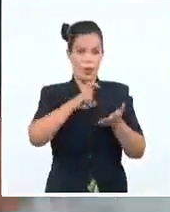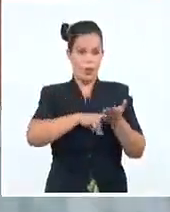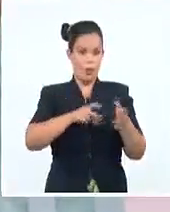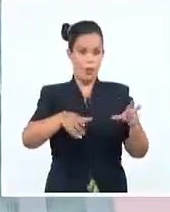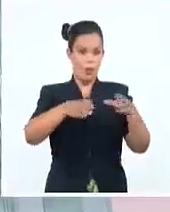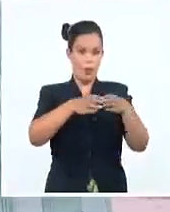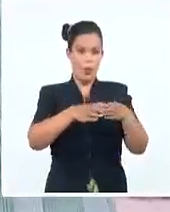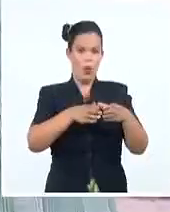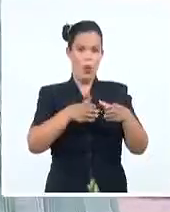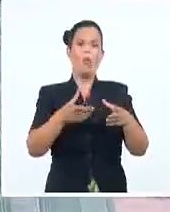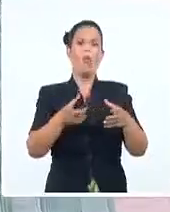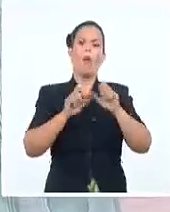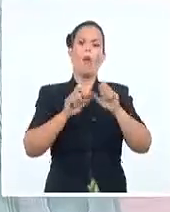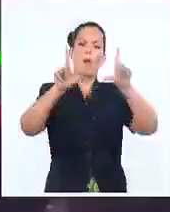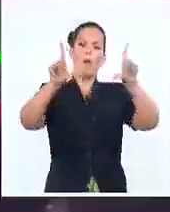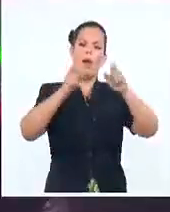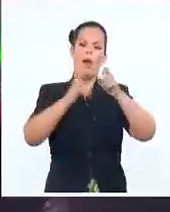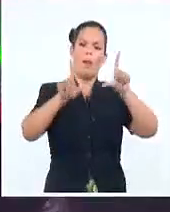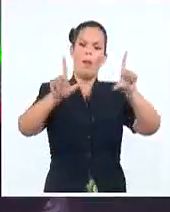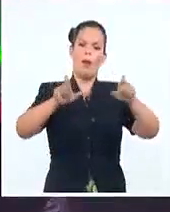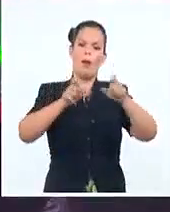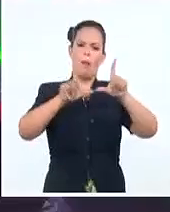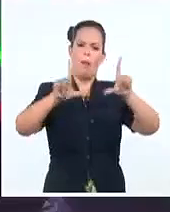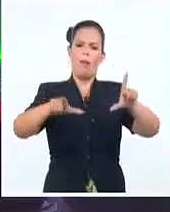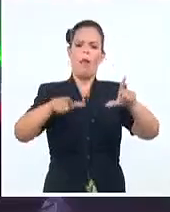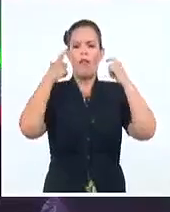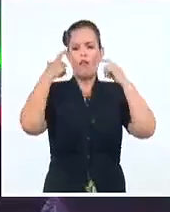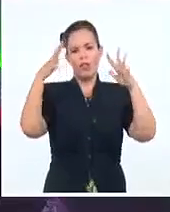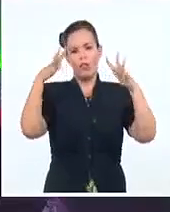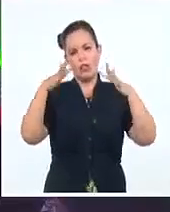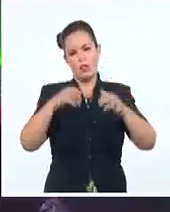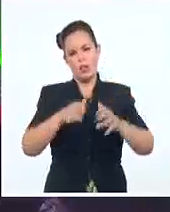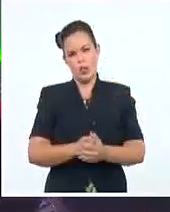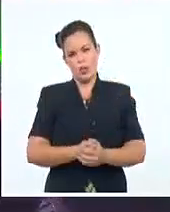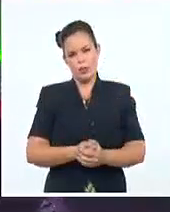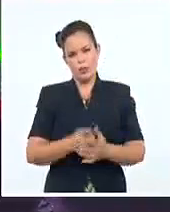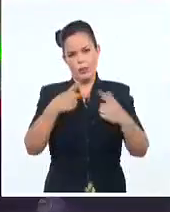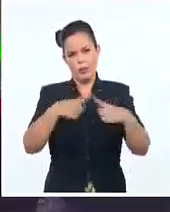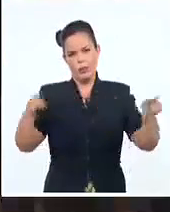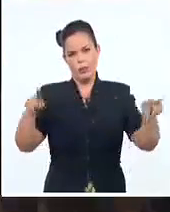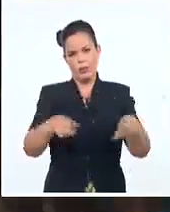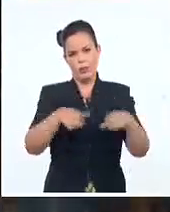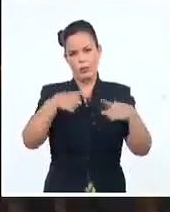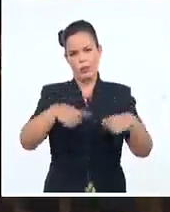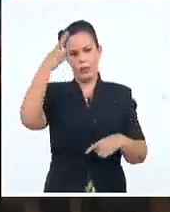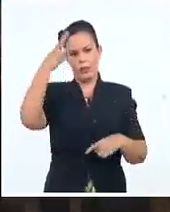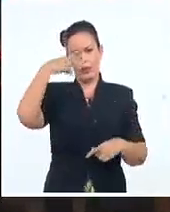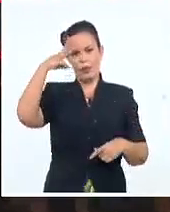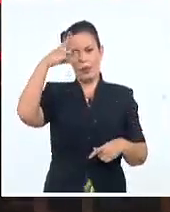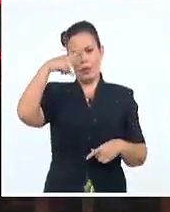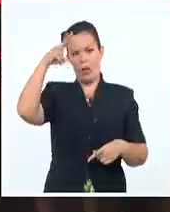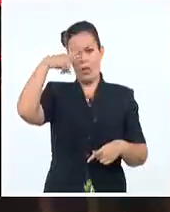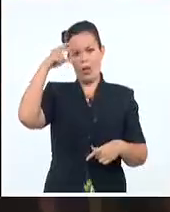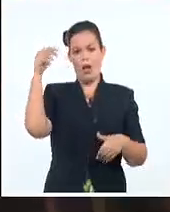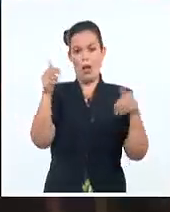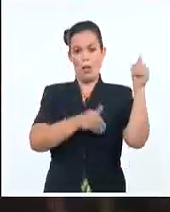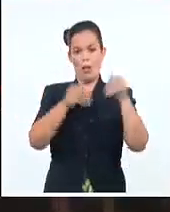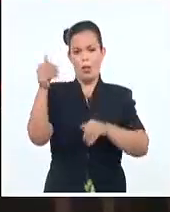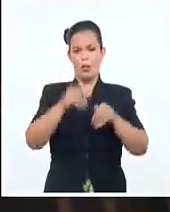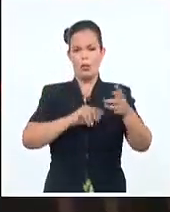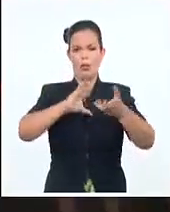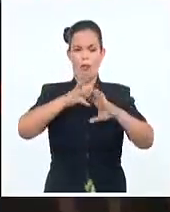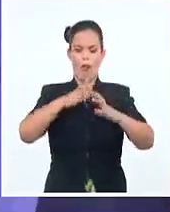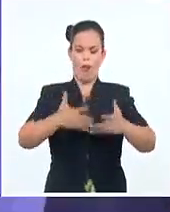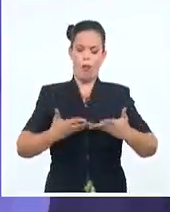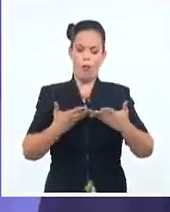instituciones y organismos del territorio. El mariachi Tierra Brava, Arturo Jorge y su cuarteto Tradición, Café Exclusivo, Teniente Rey y J